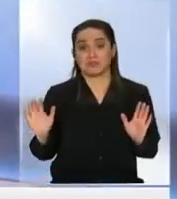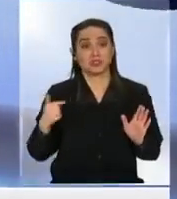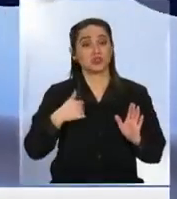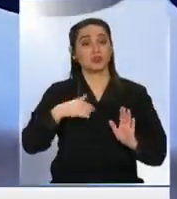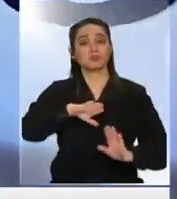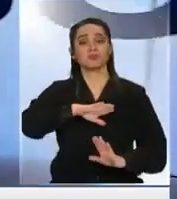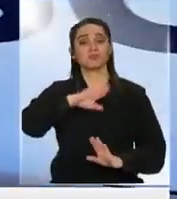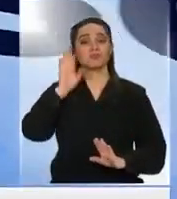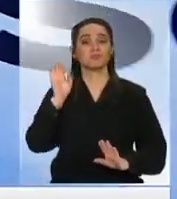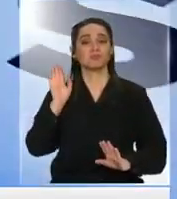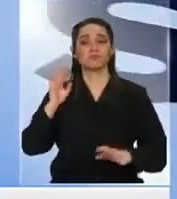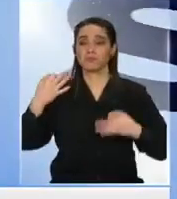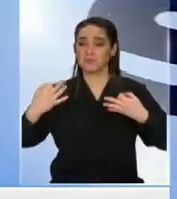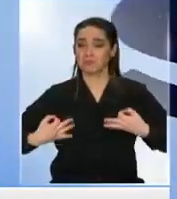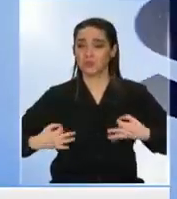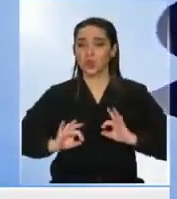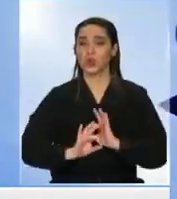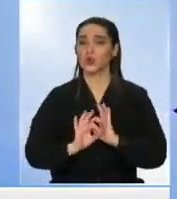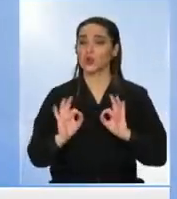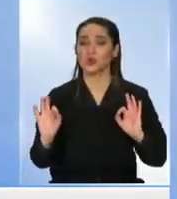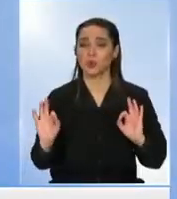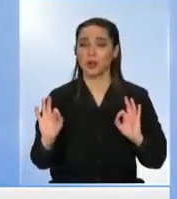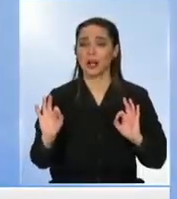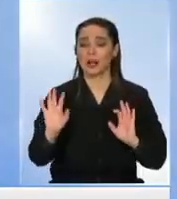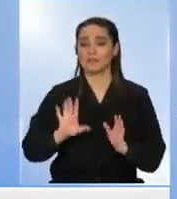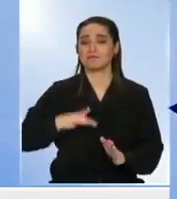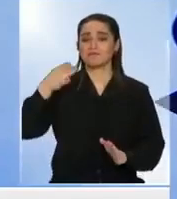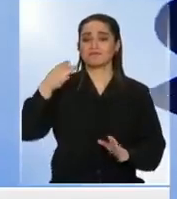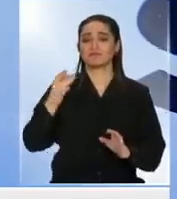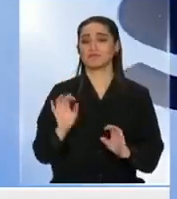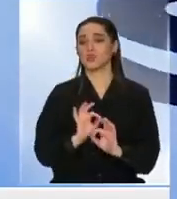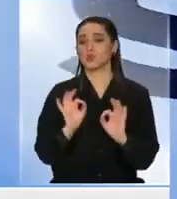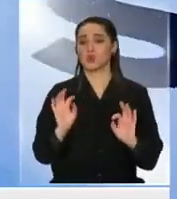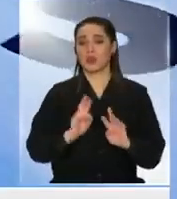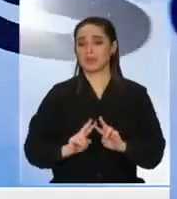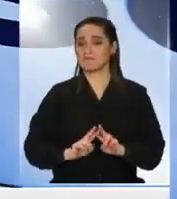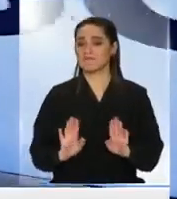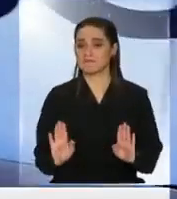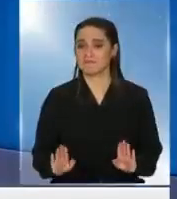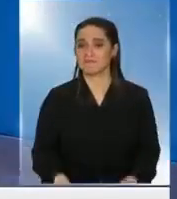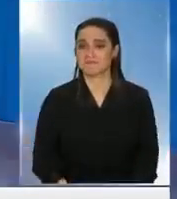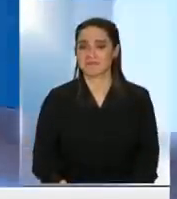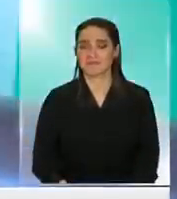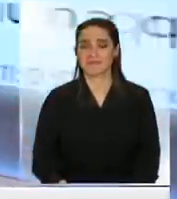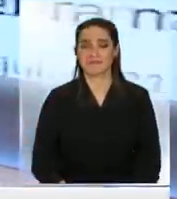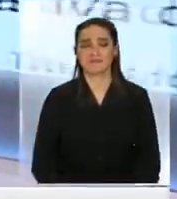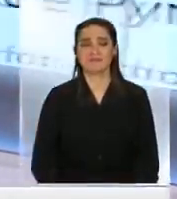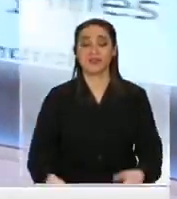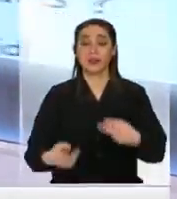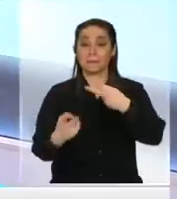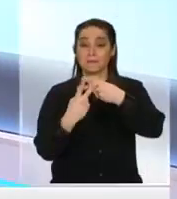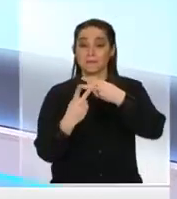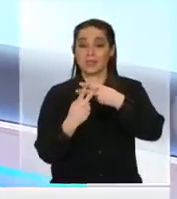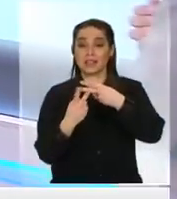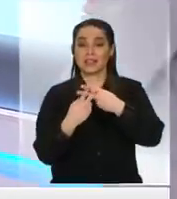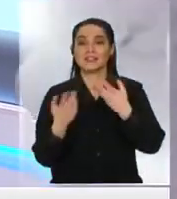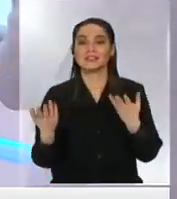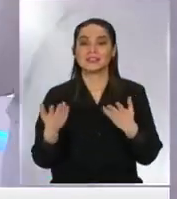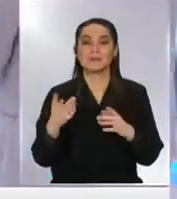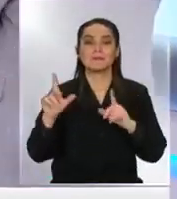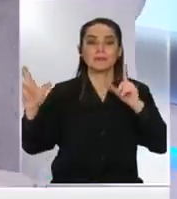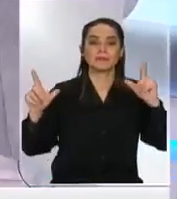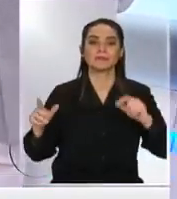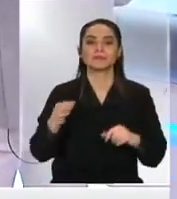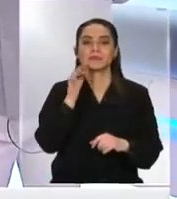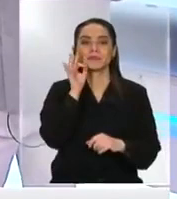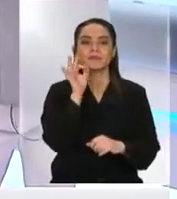absolutamente ciertos de que no van a encontrar absolutamente nada porque nunca lo he hecho me parece bien redes sociales vamos hashtag alertajado aquí dice Carmen Gloria